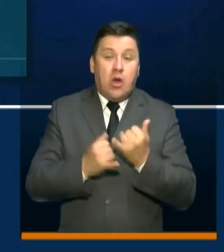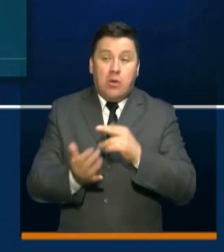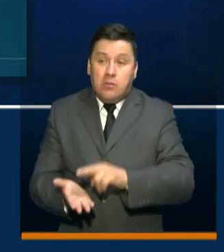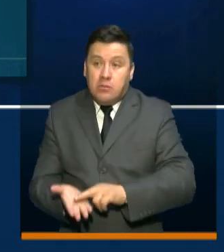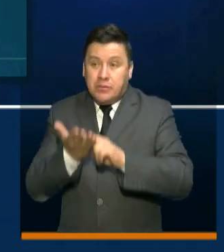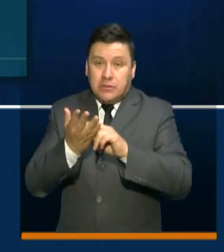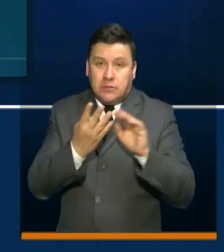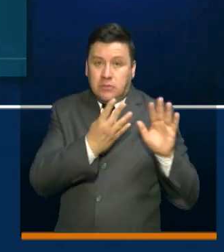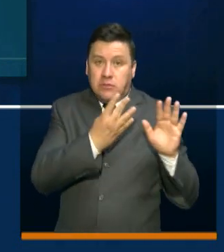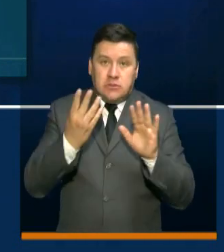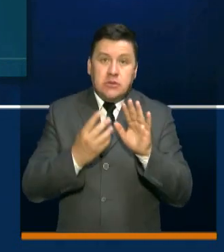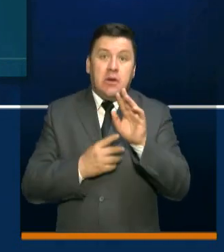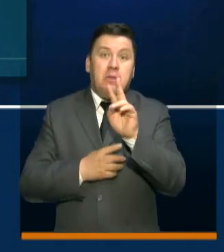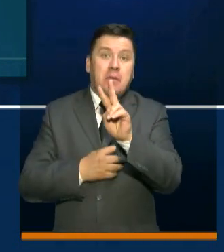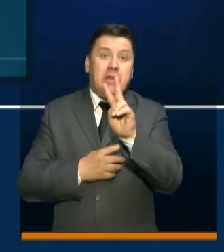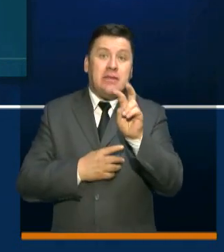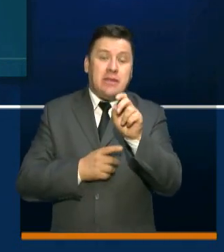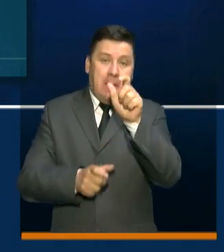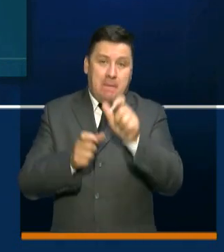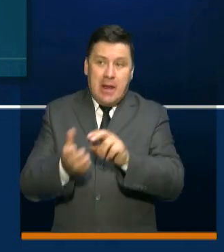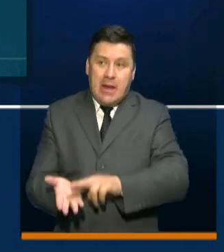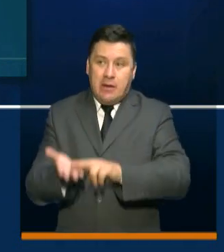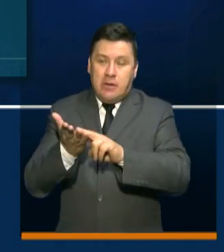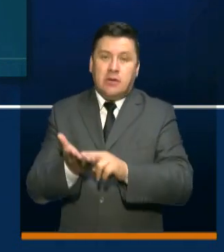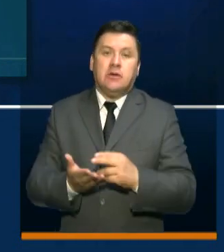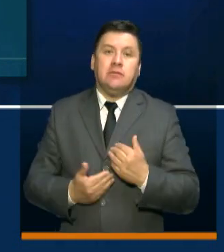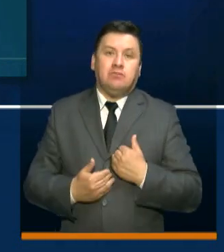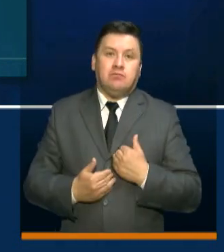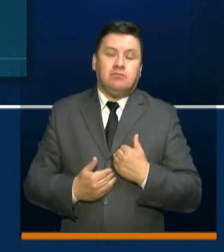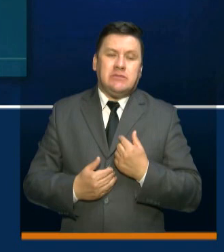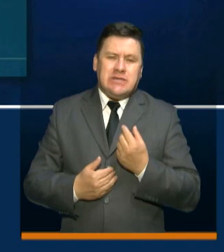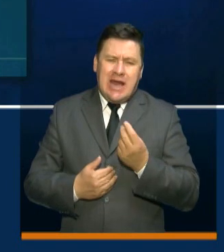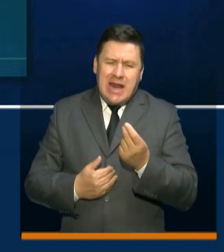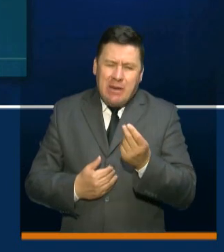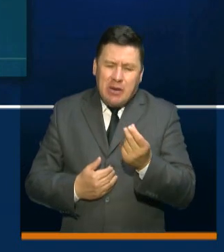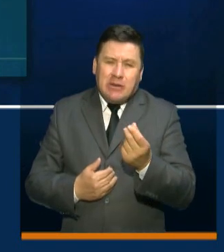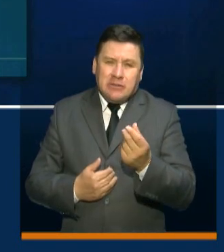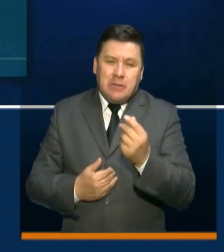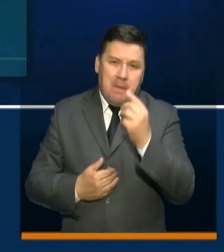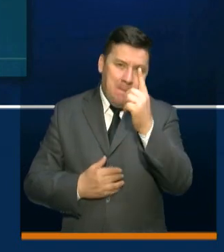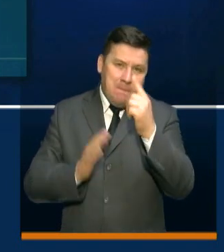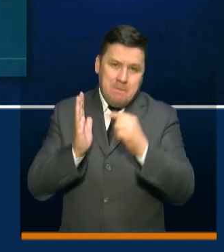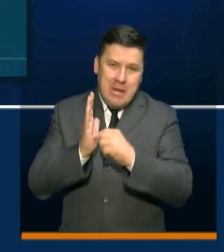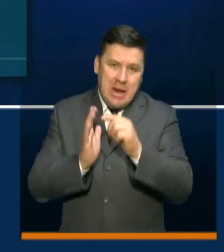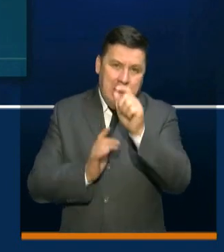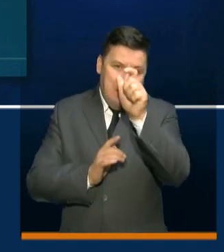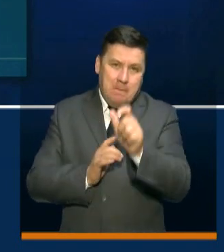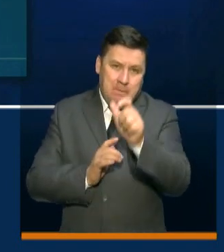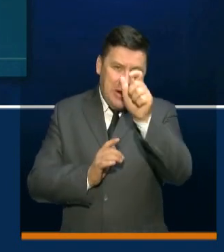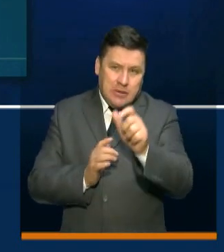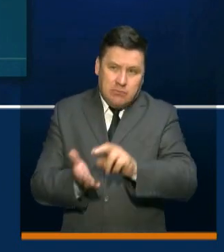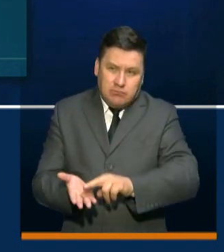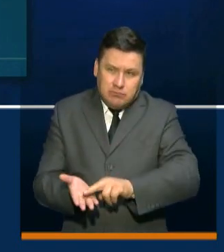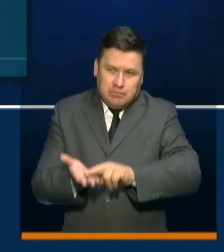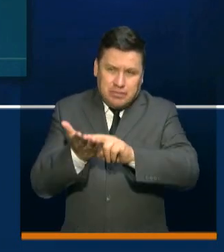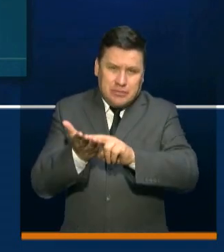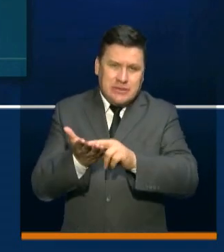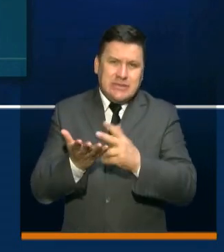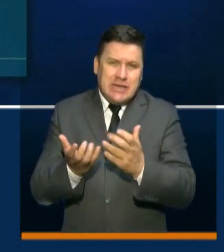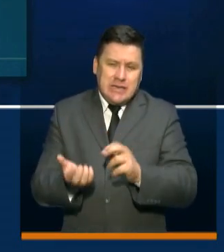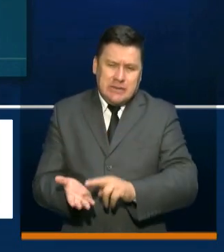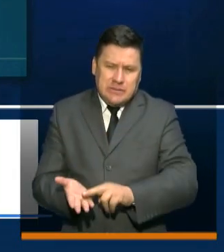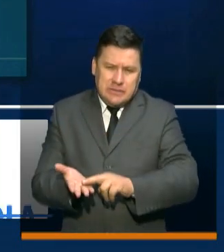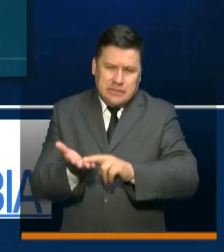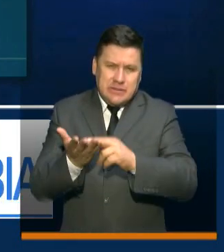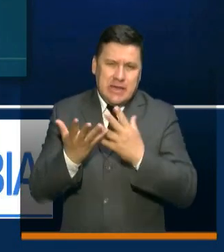927 personas, y quiero que nos acerquemos rápidamente a esas mil personas recuperadas, a esas personas que